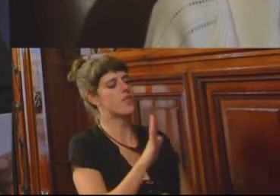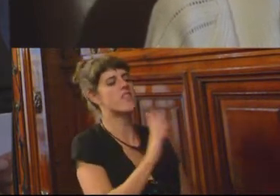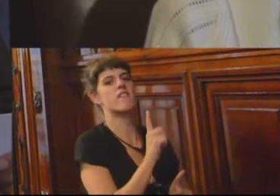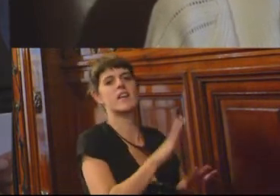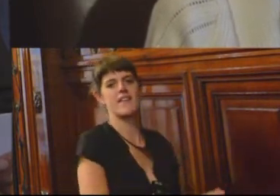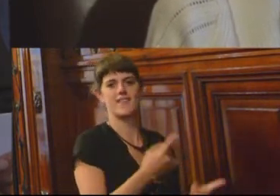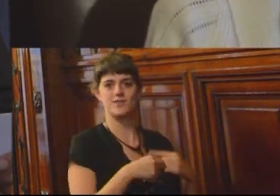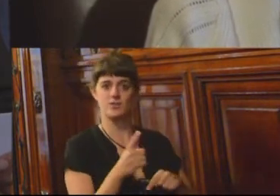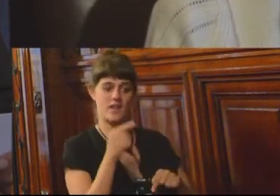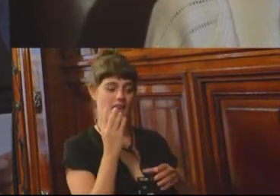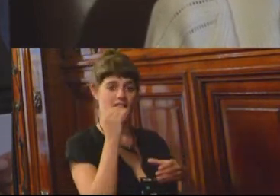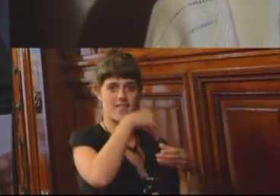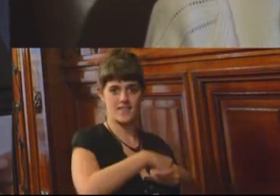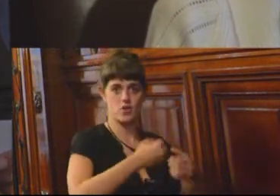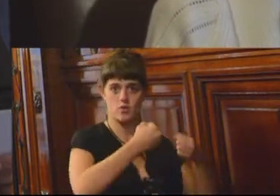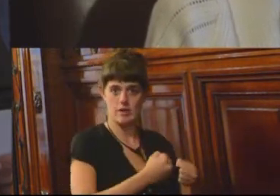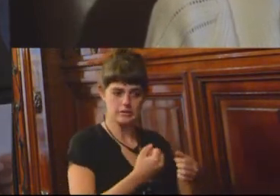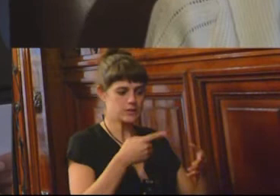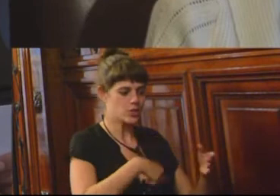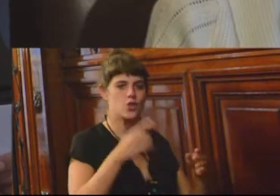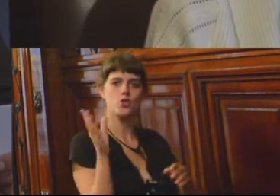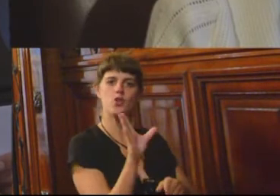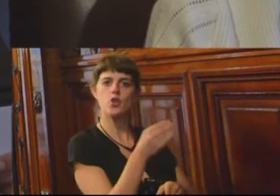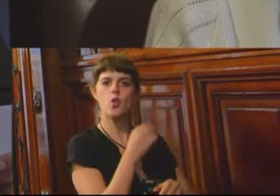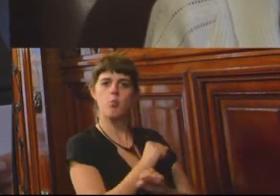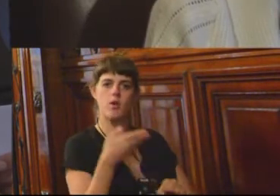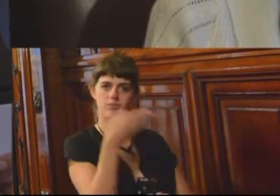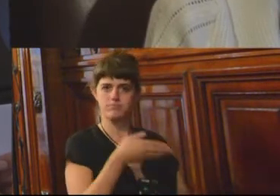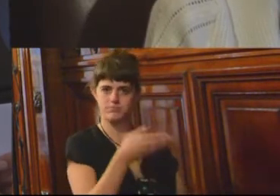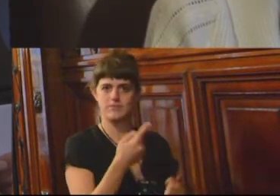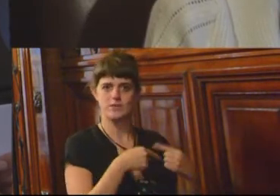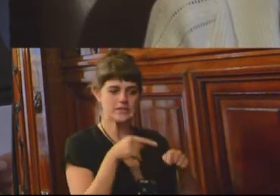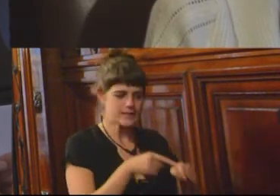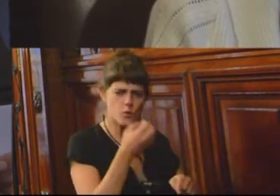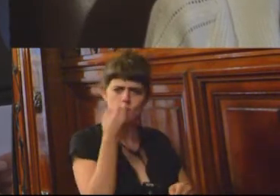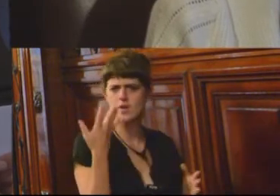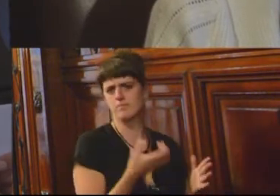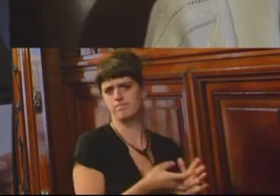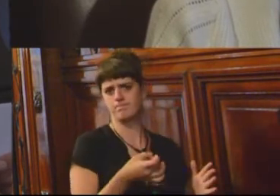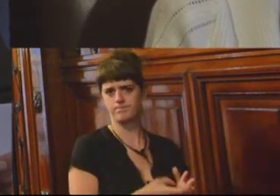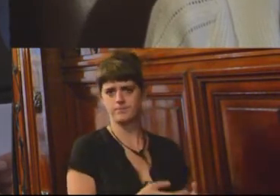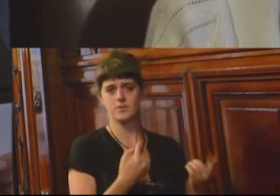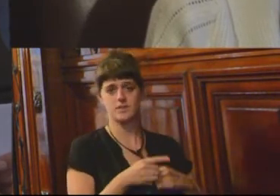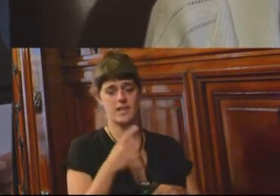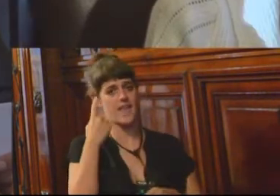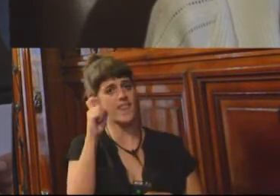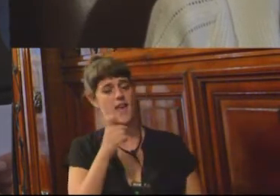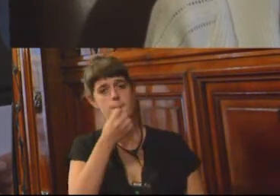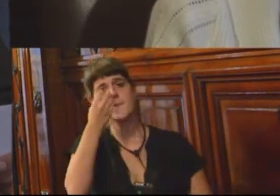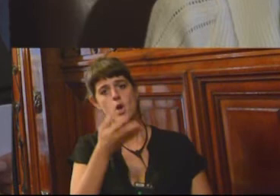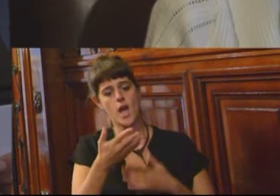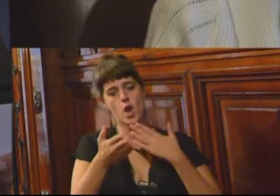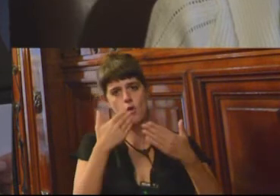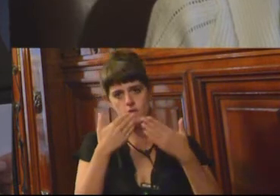la producción escrita superó las expectativas. El proyecto de iniciativa de mejora es replicar los conversatorios en las unidades carcelarias con